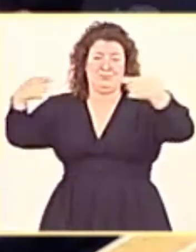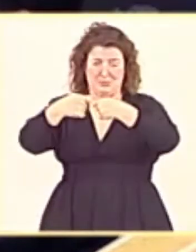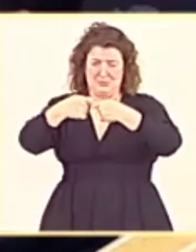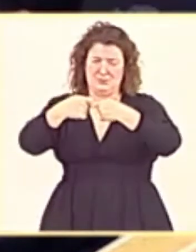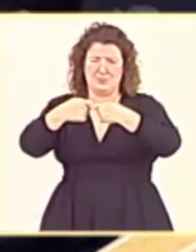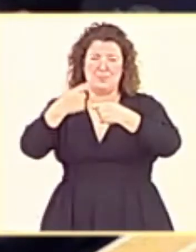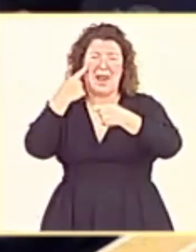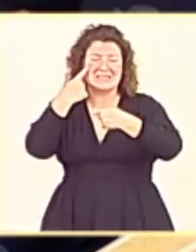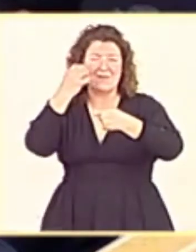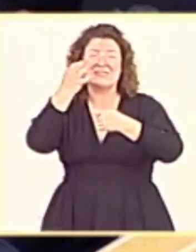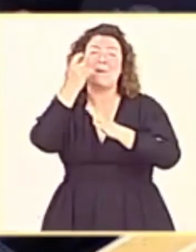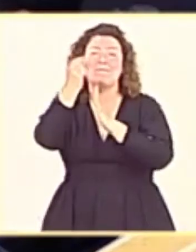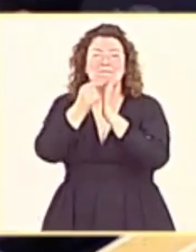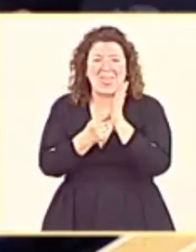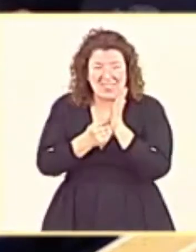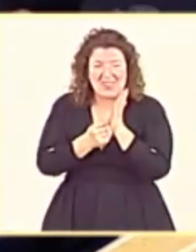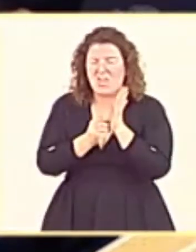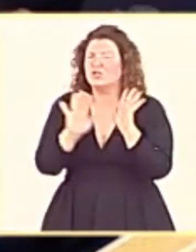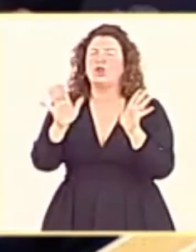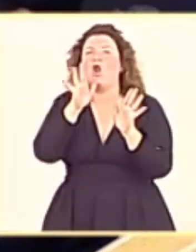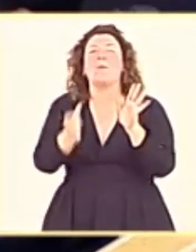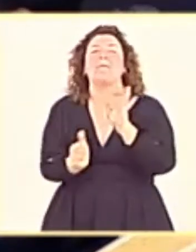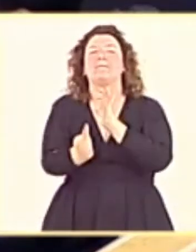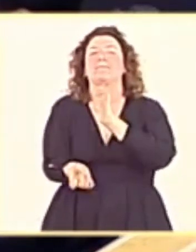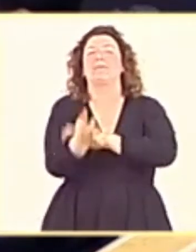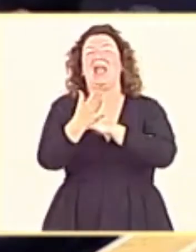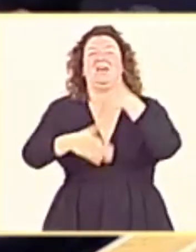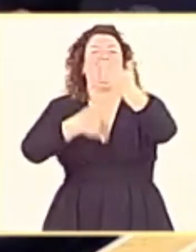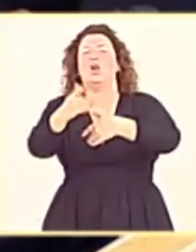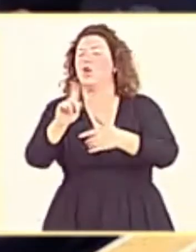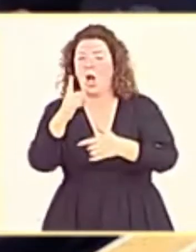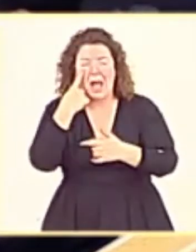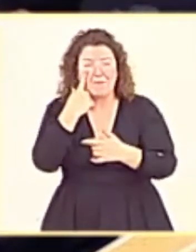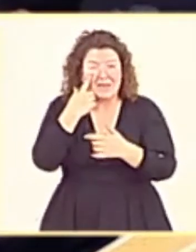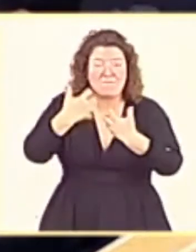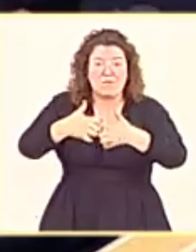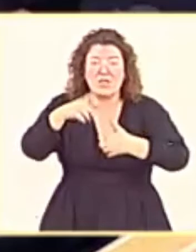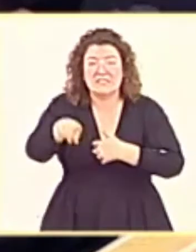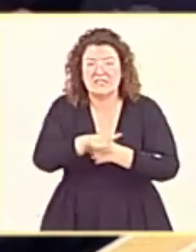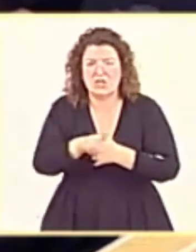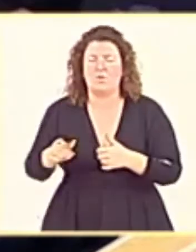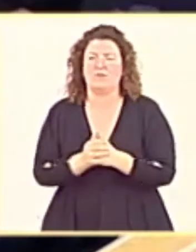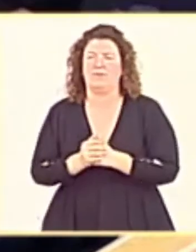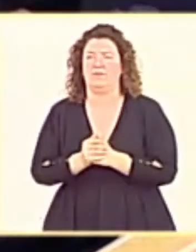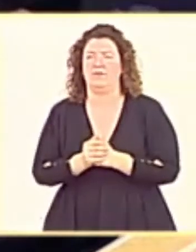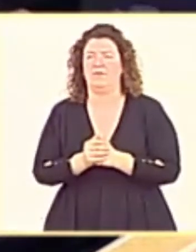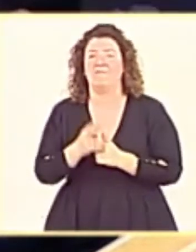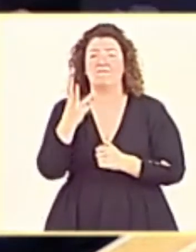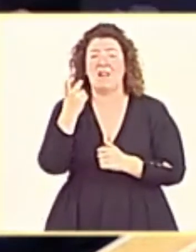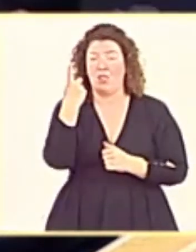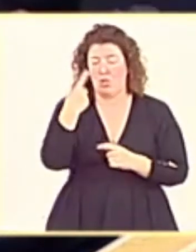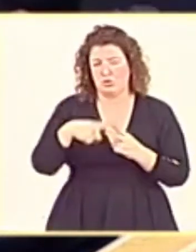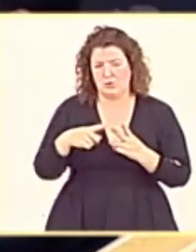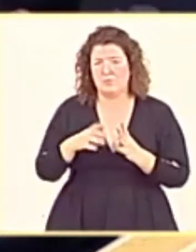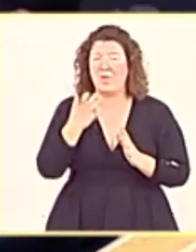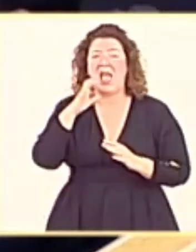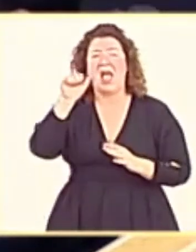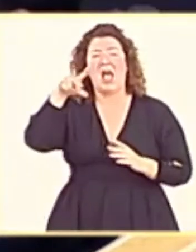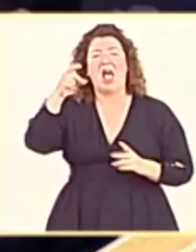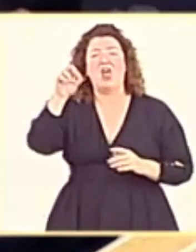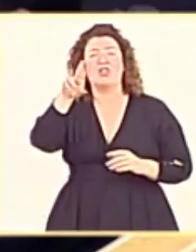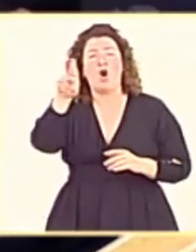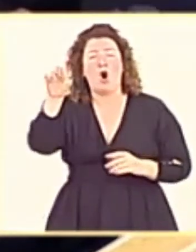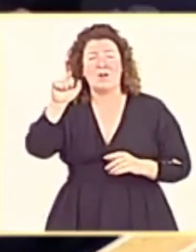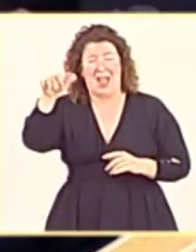medidas, no solamente la operatividad, la puesta en marcha de las medidas en cada uno de los territorios. Dos últimos comentarios. Andorra, créame,